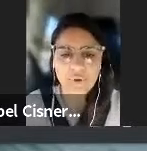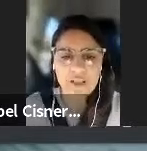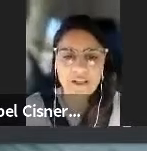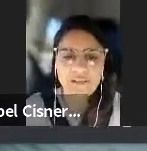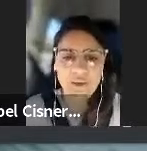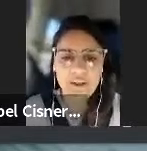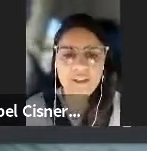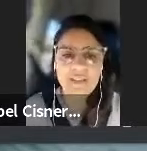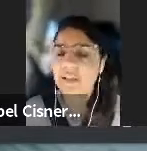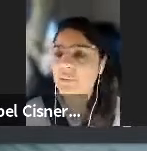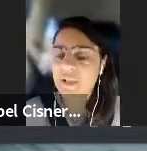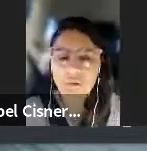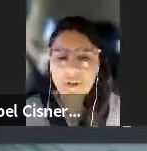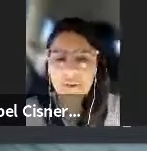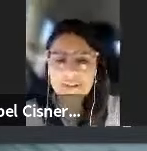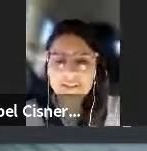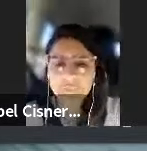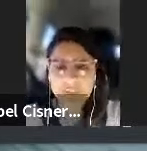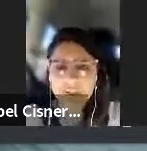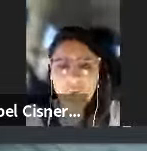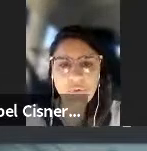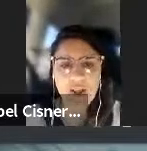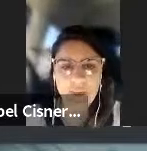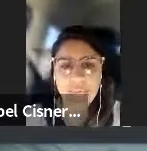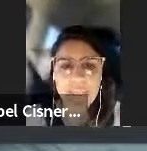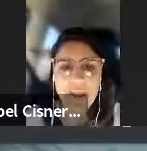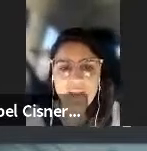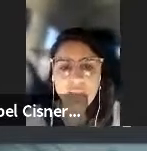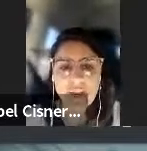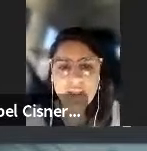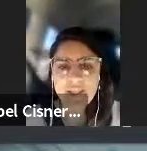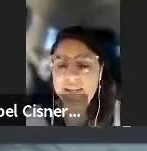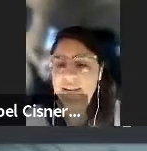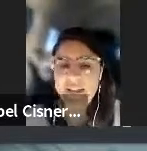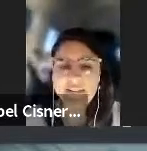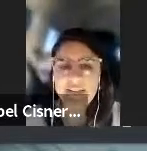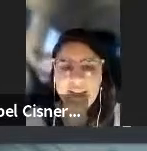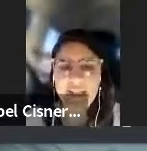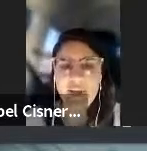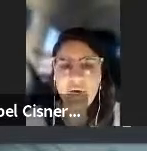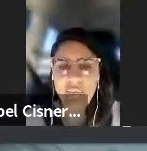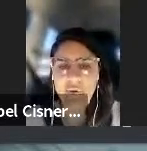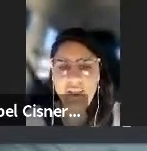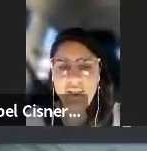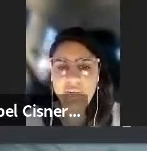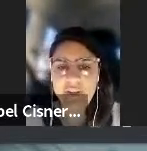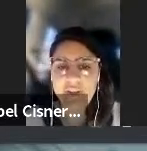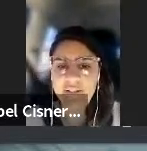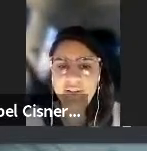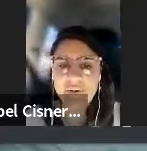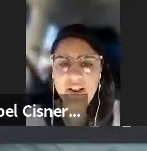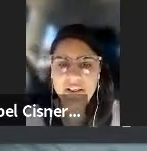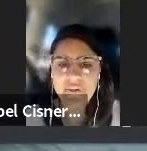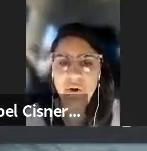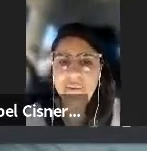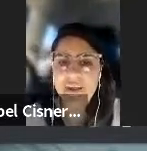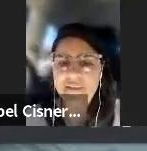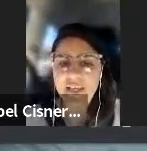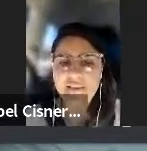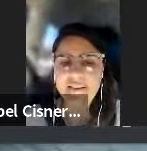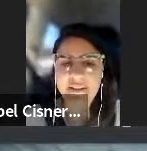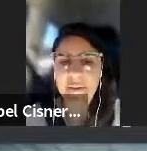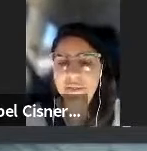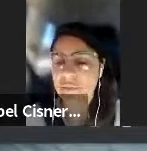telecomunicaciones y tiene una historia bastante particular es una argentina que se creó por el estado argentino en el año